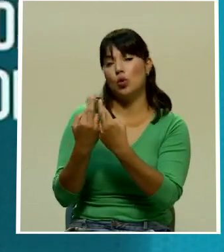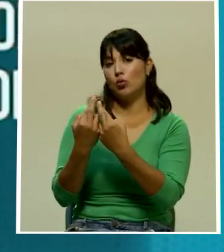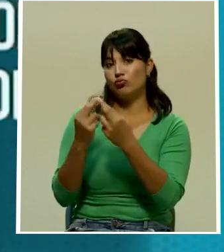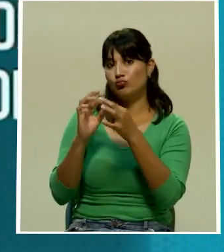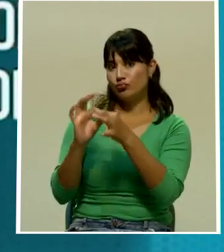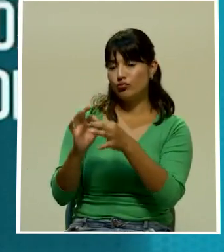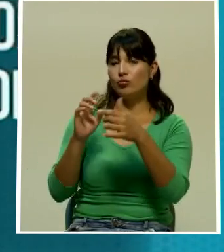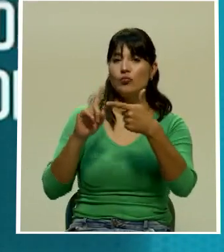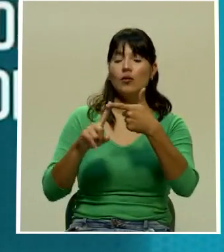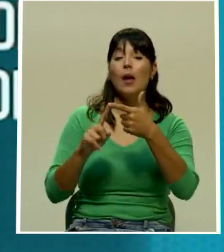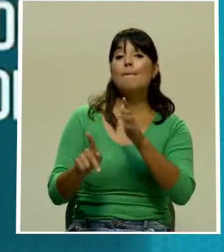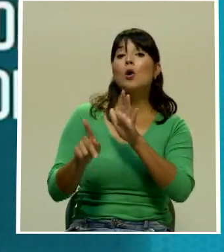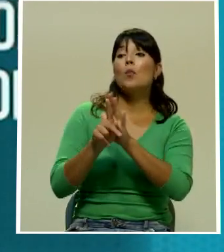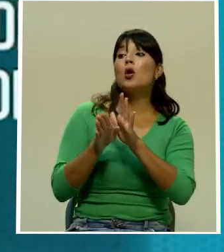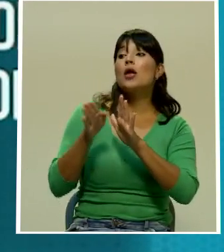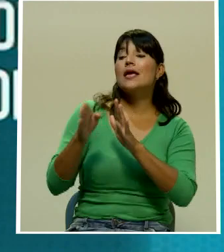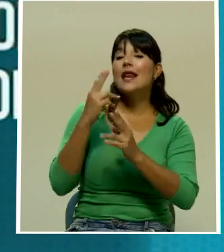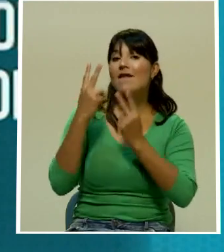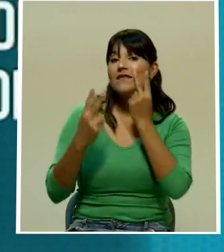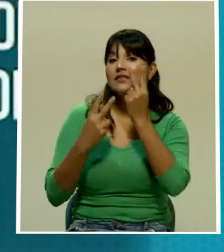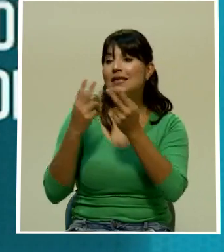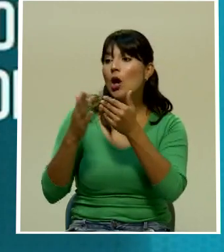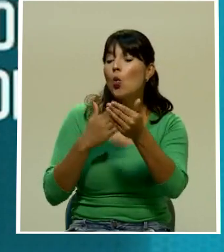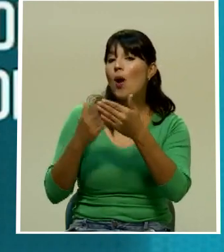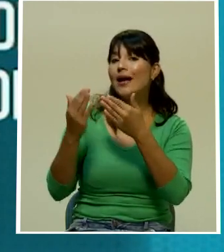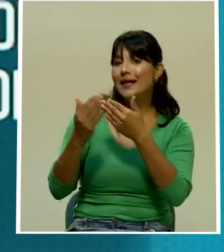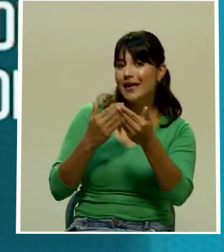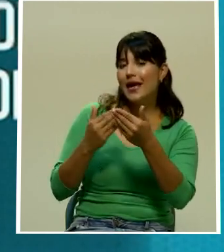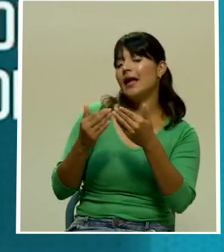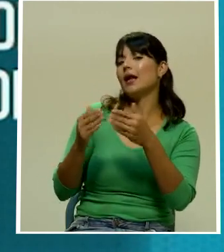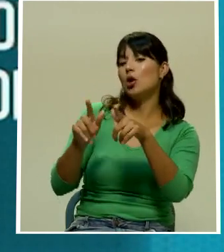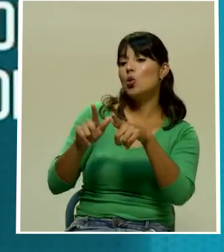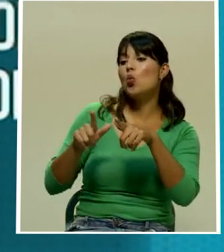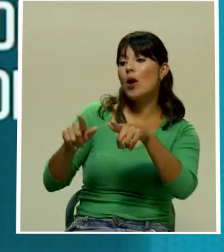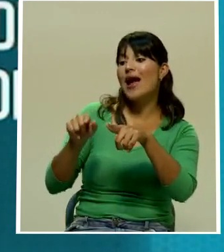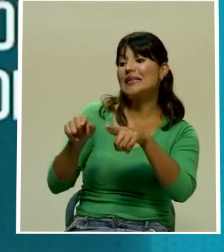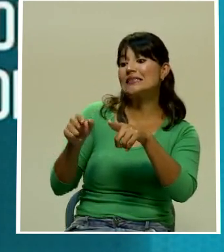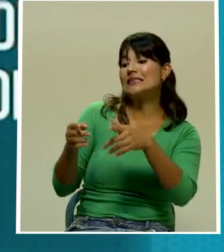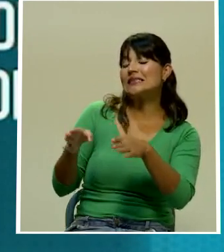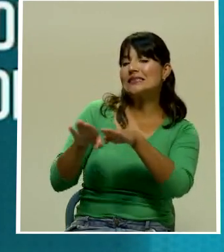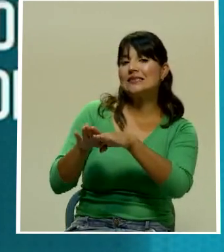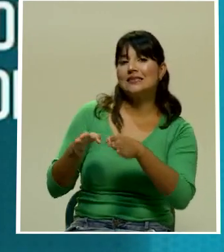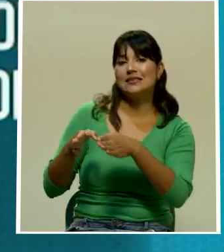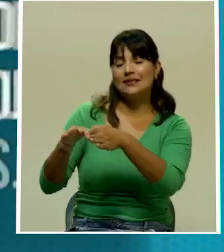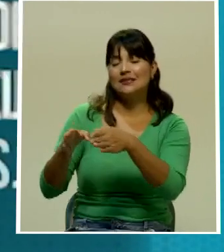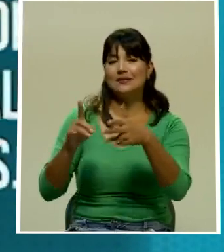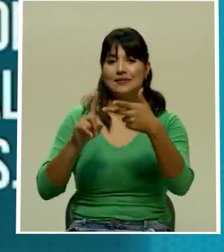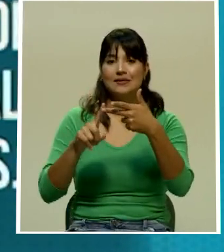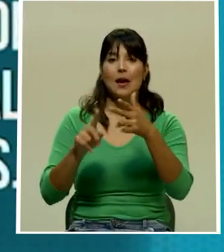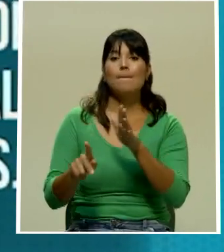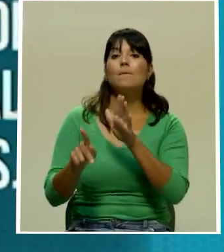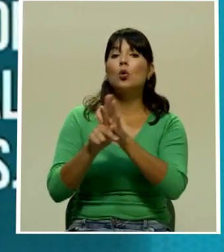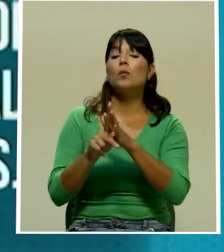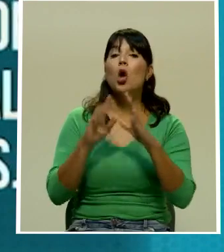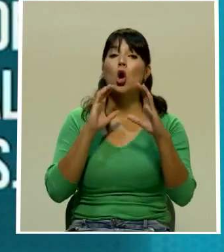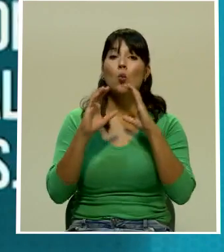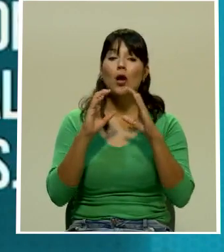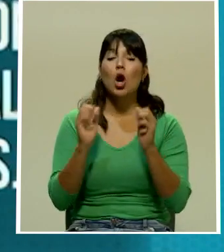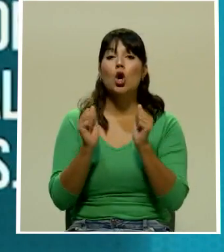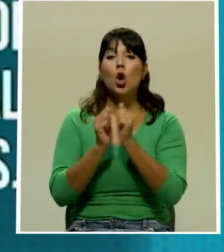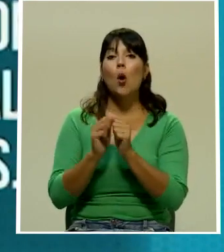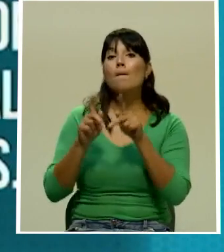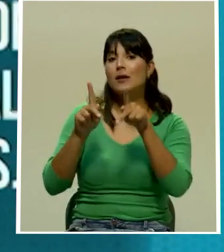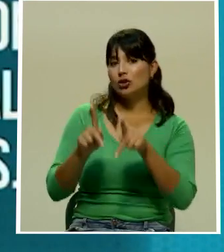prohibición de visitar cualquier punto de obstrucción de la vía pública a punto de encuentro ciudadano o bloqueo, prohibición de comunicarse con